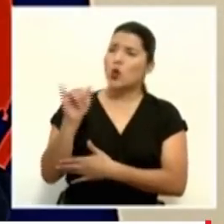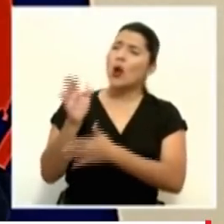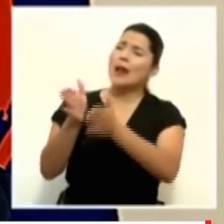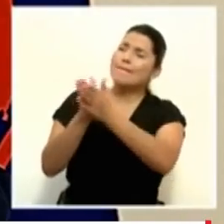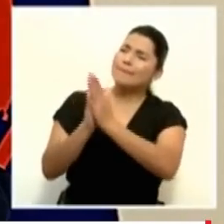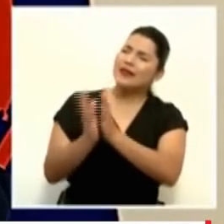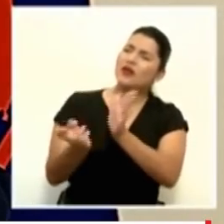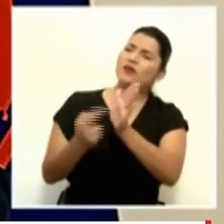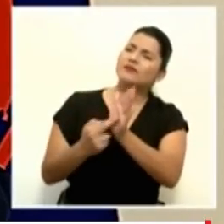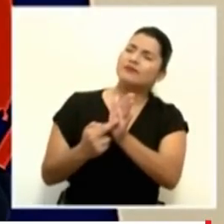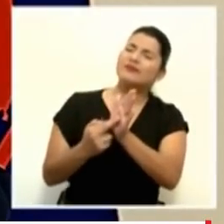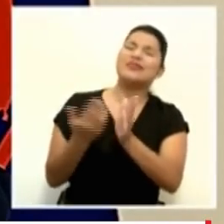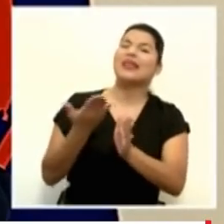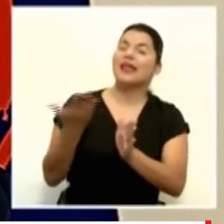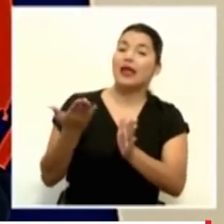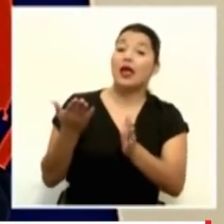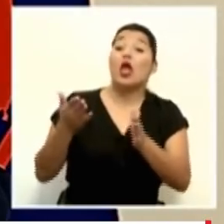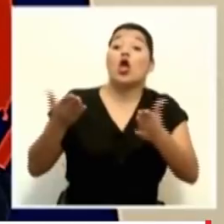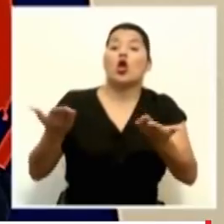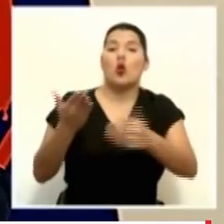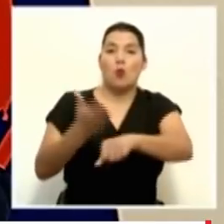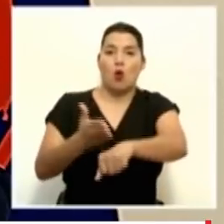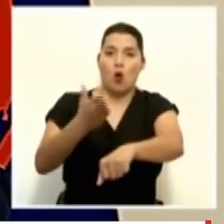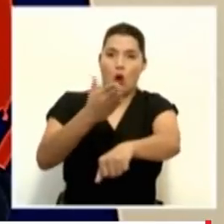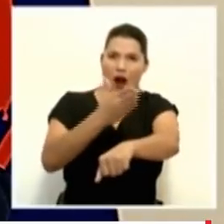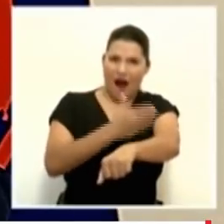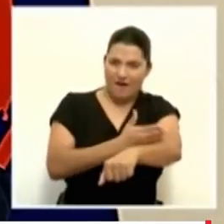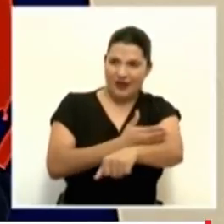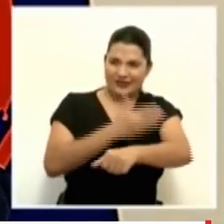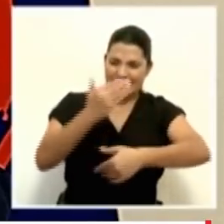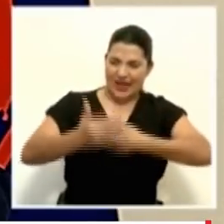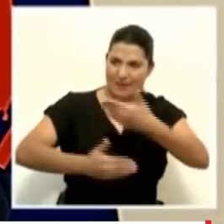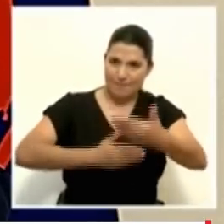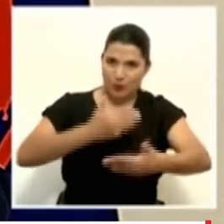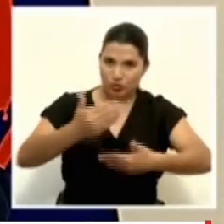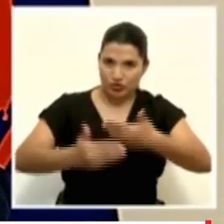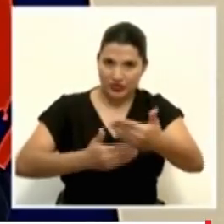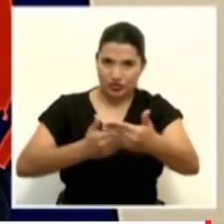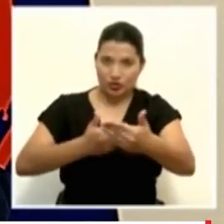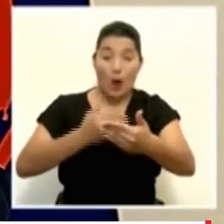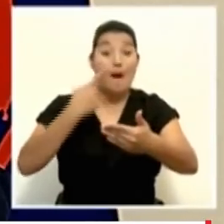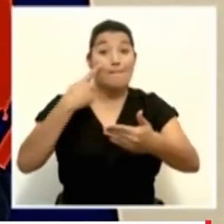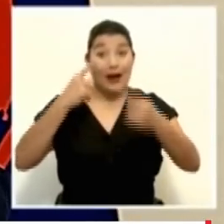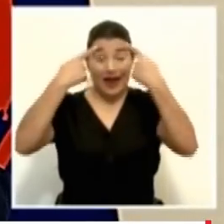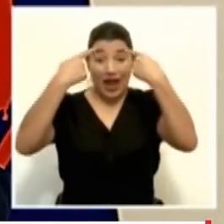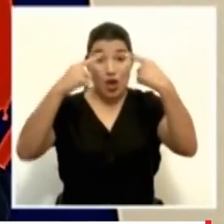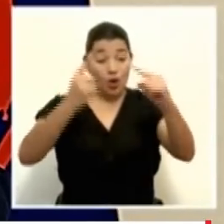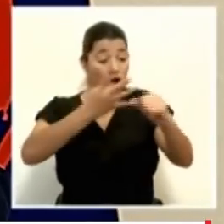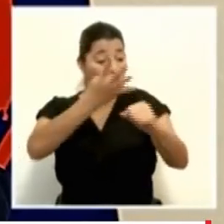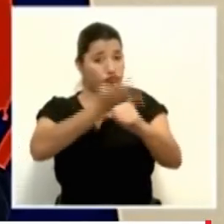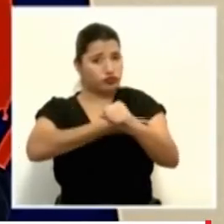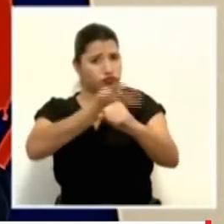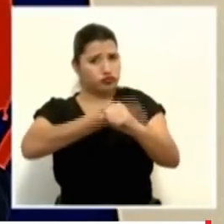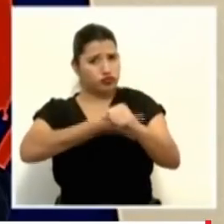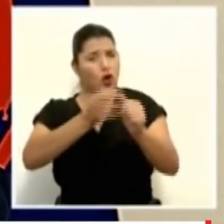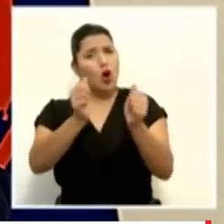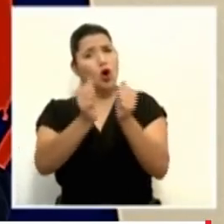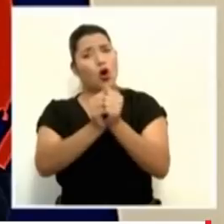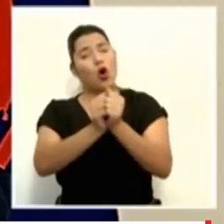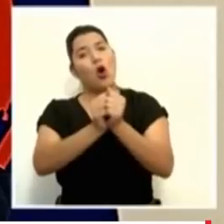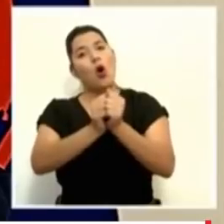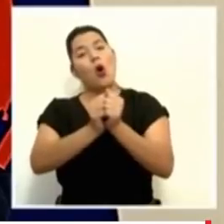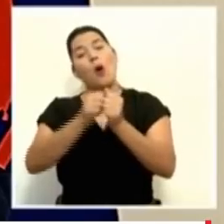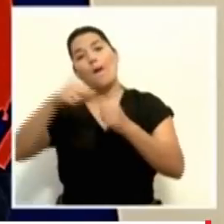reiterar cómo está avanzando el tratamiento con el suero convalesciente, cuántos pacientes lo han recibido y cuál ha sido su avance